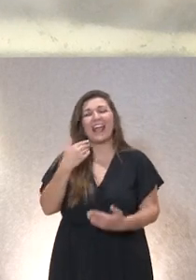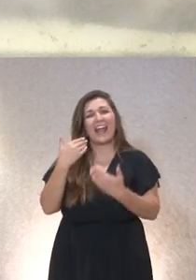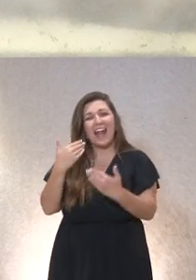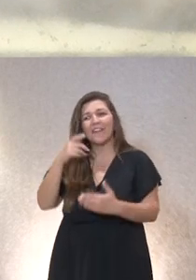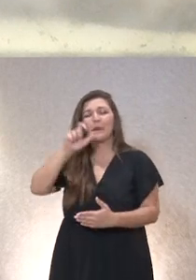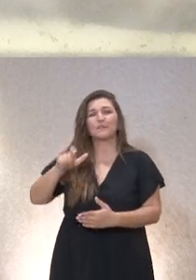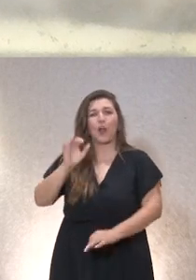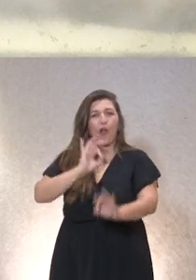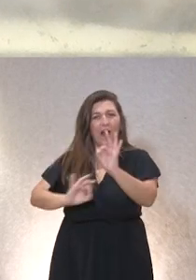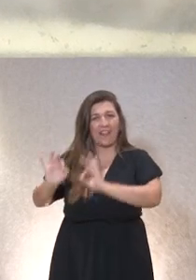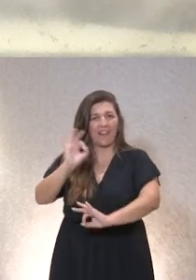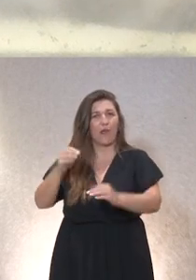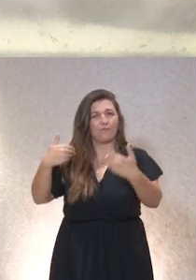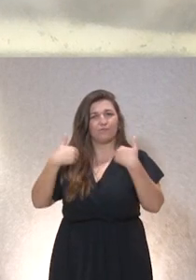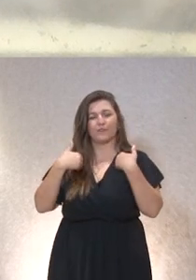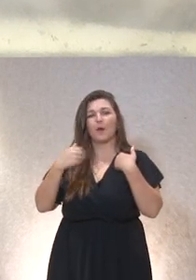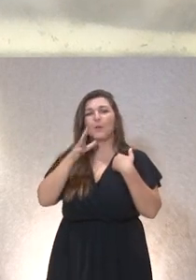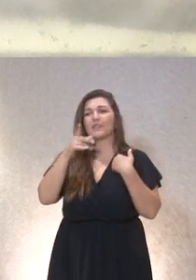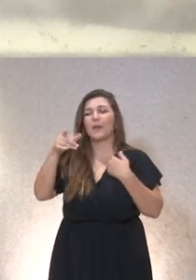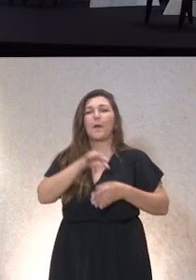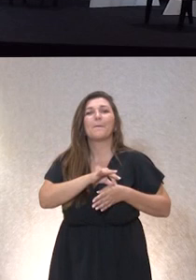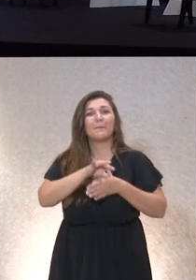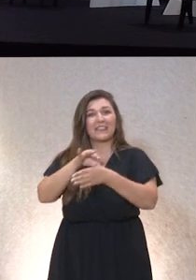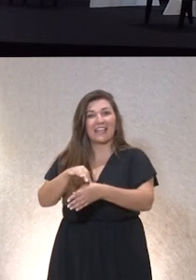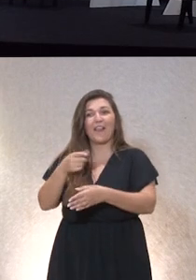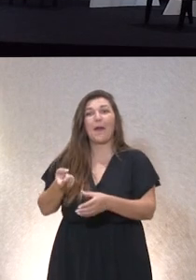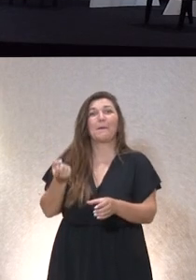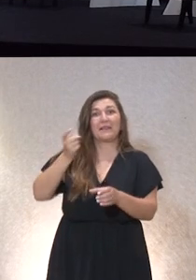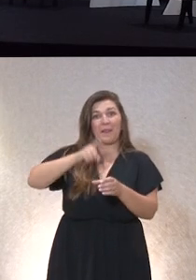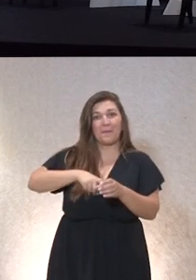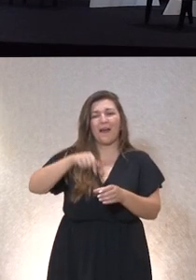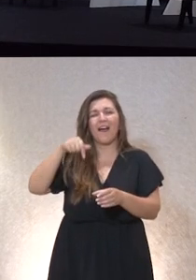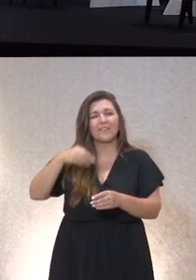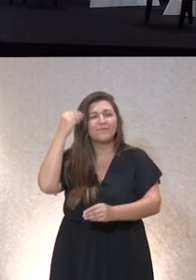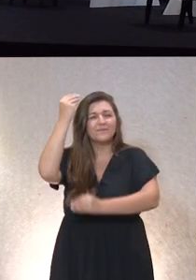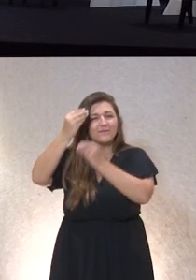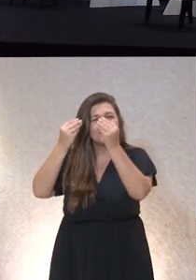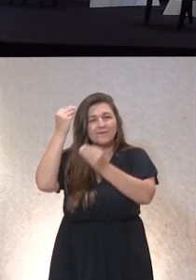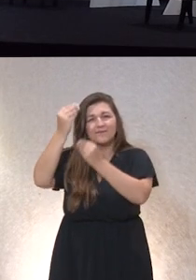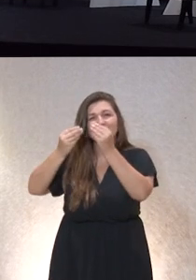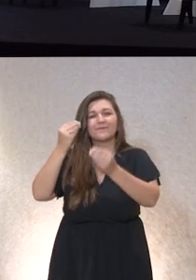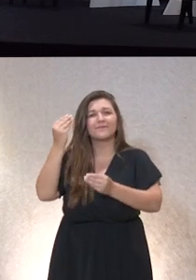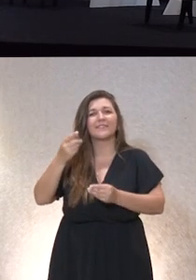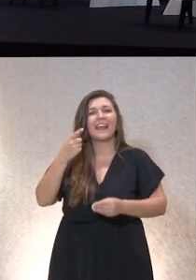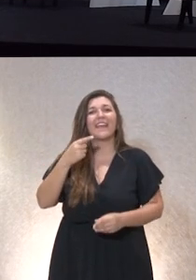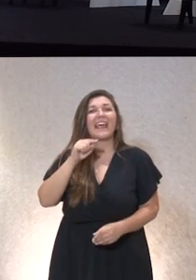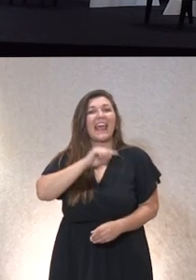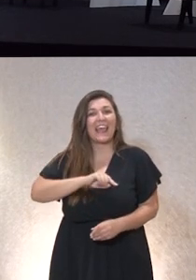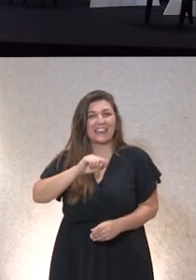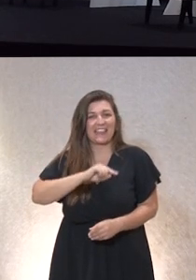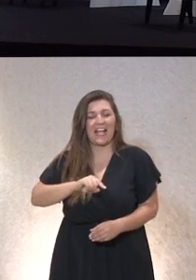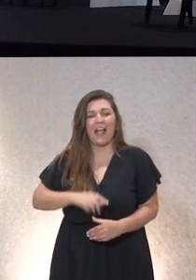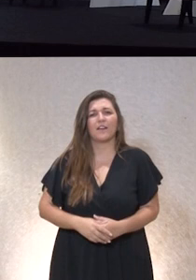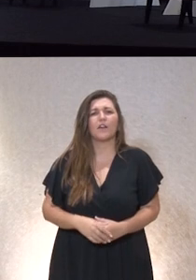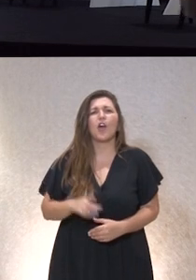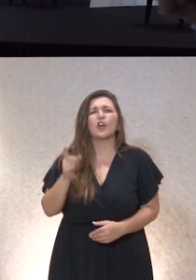organizadores por invitarme a participar en esta reflexión de ética aplicada, no